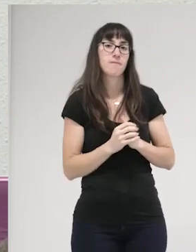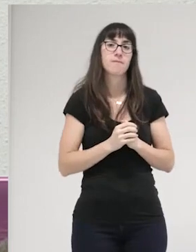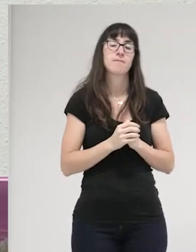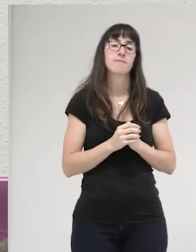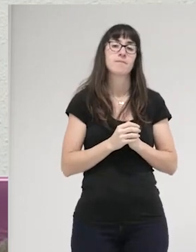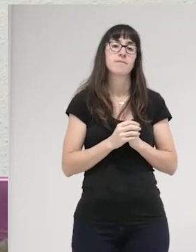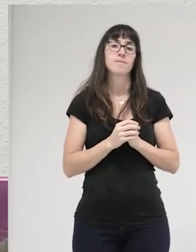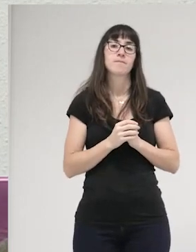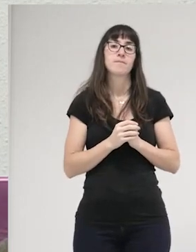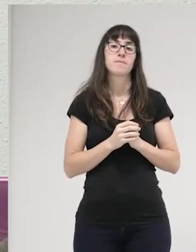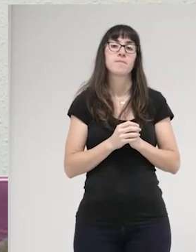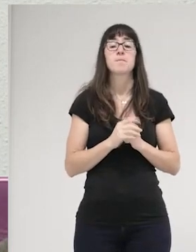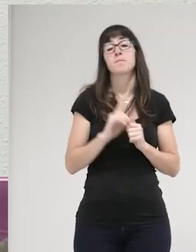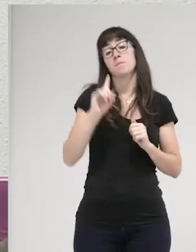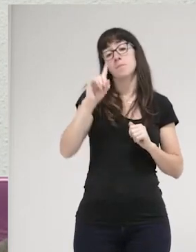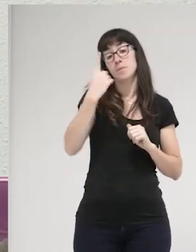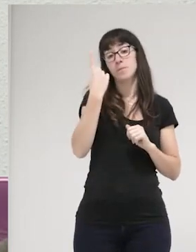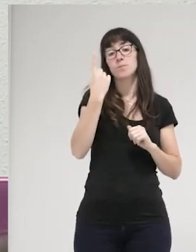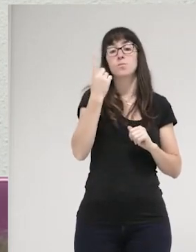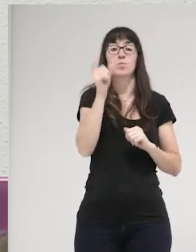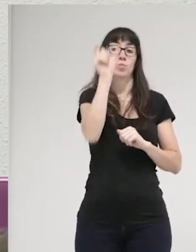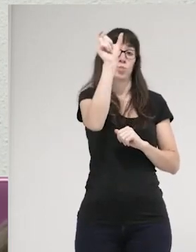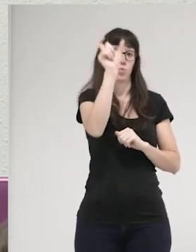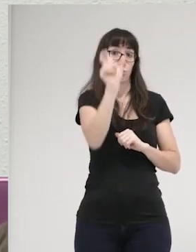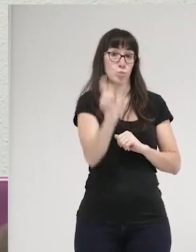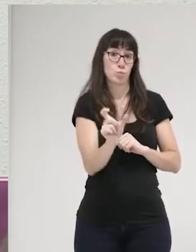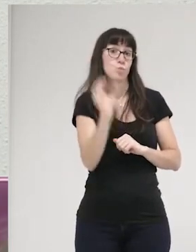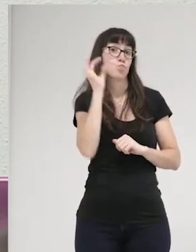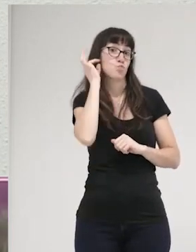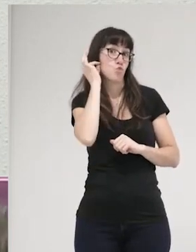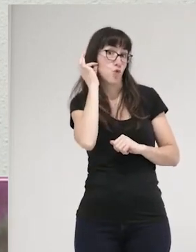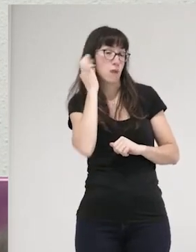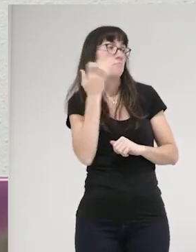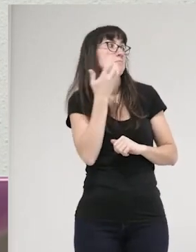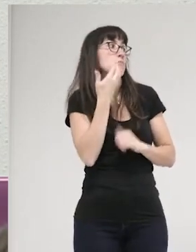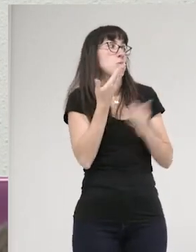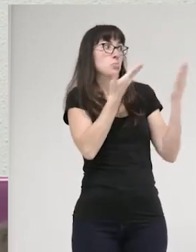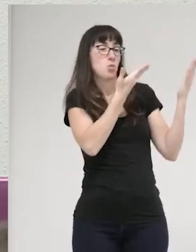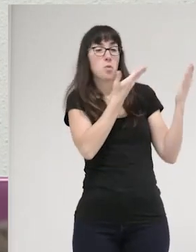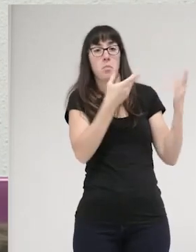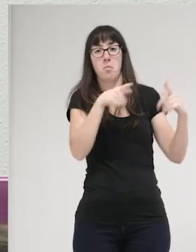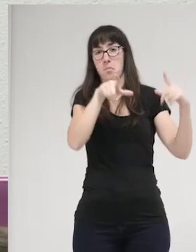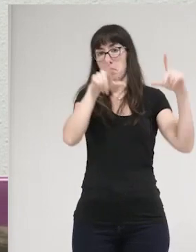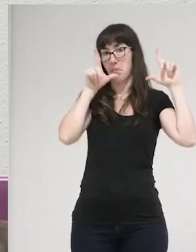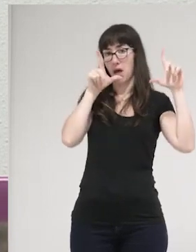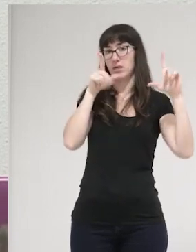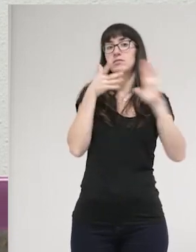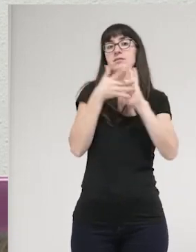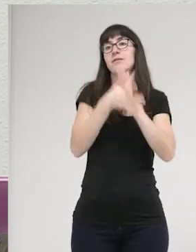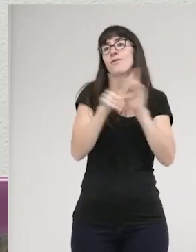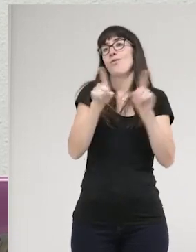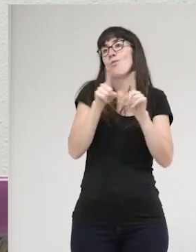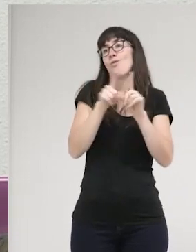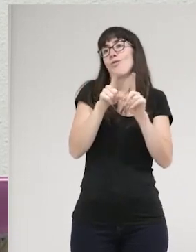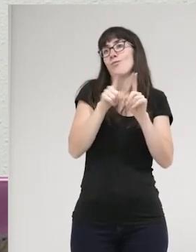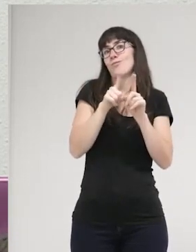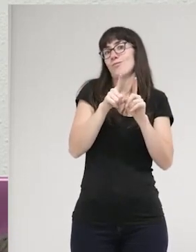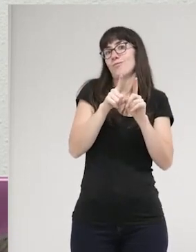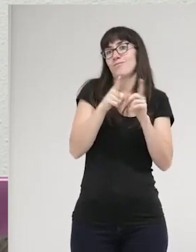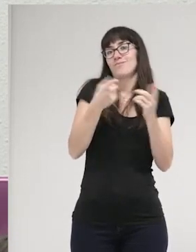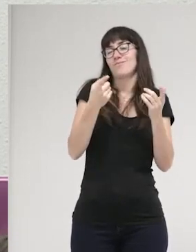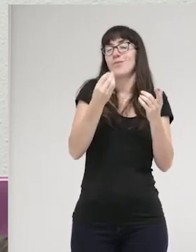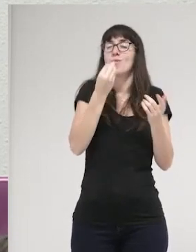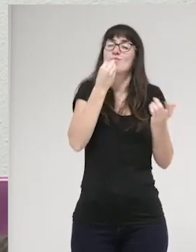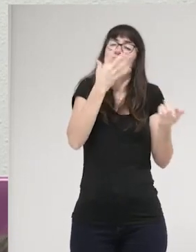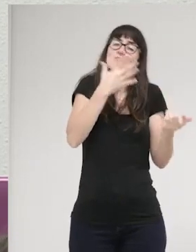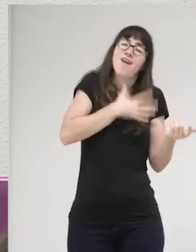partiríamos normalmente de un sujeto mujer que yo pongo esta imagen porque me parece que representa como la quinta esencia de la